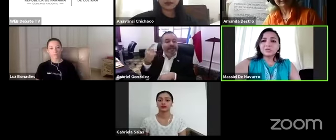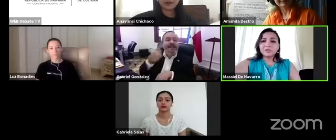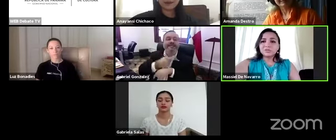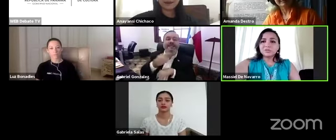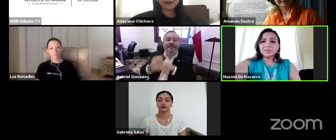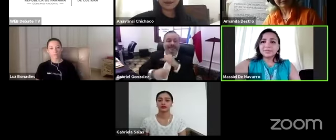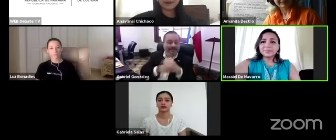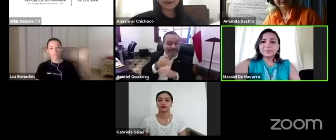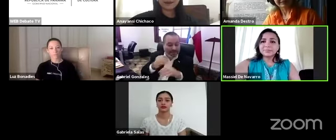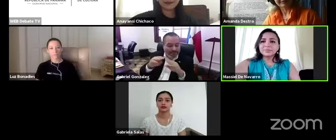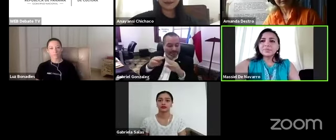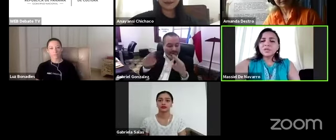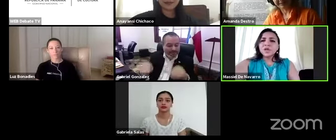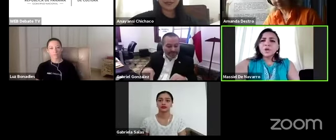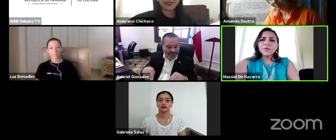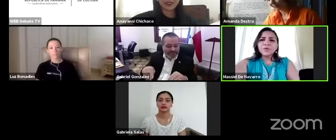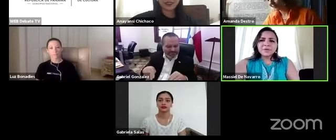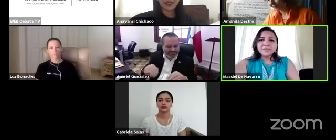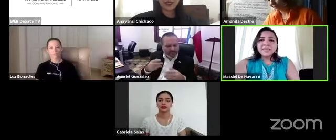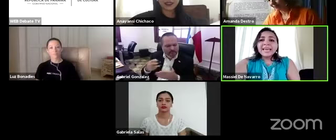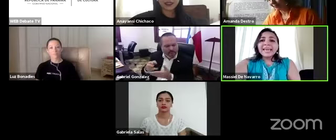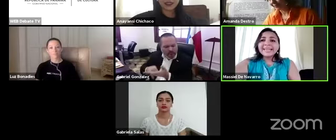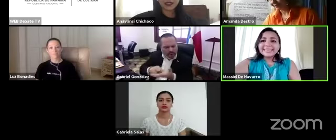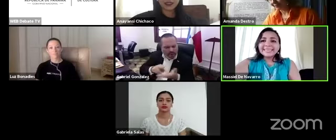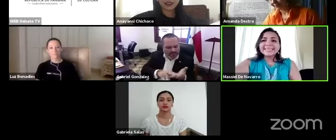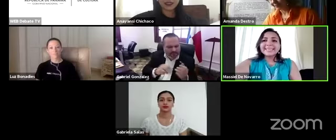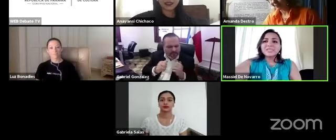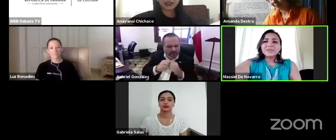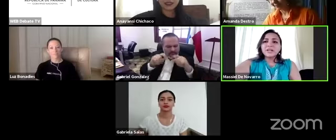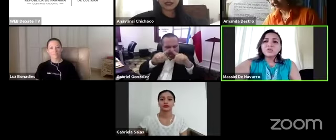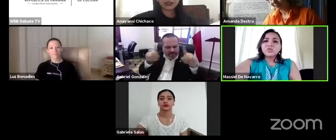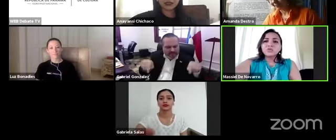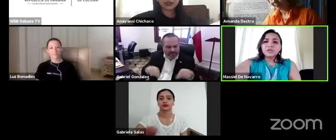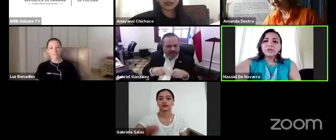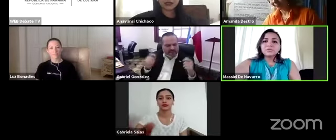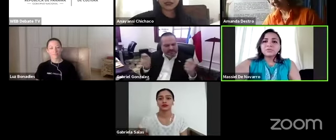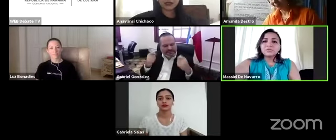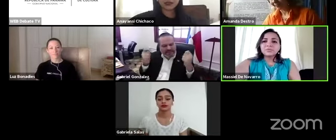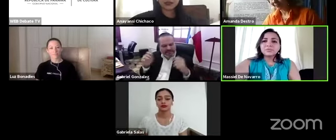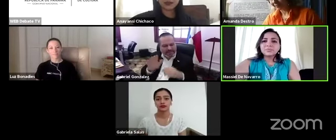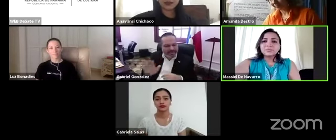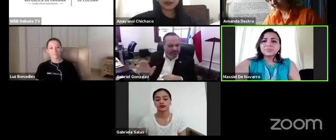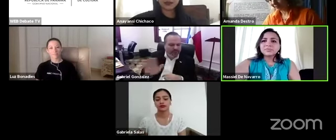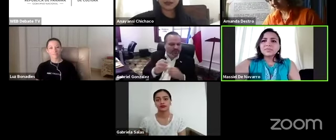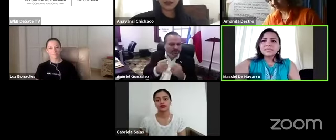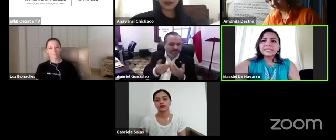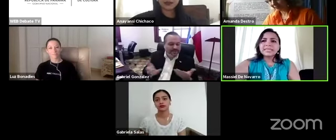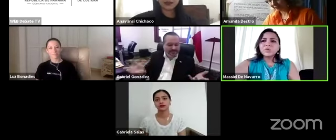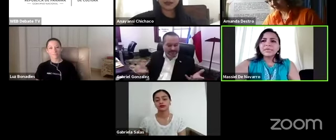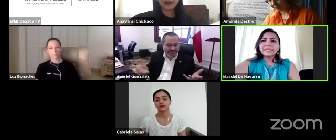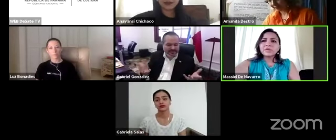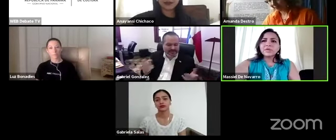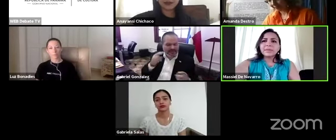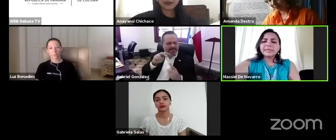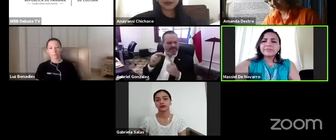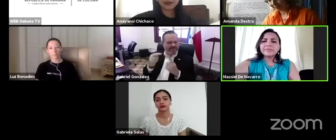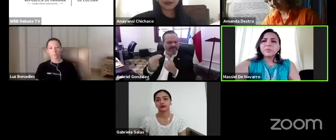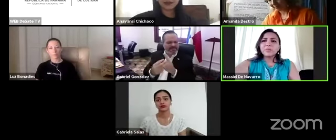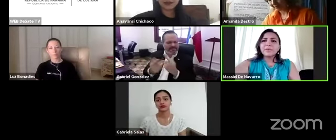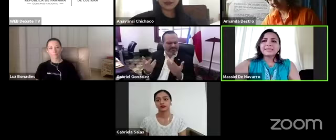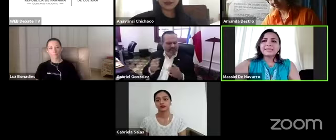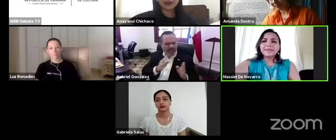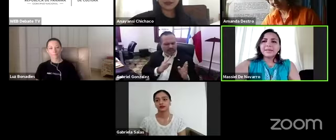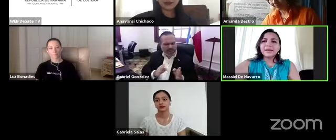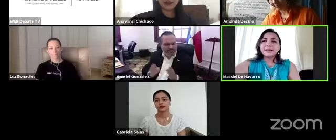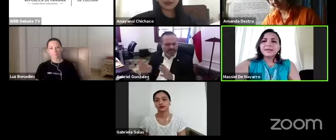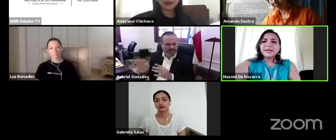con toda la sociedad muy bien el día internacional de los museos se convierte en una plataforma